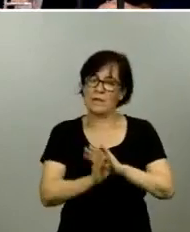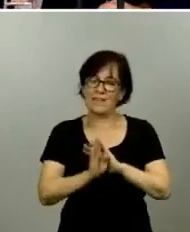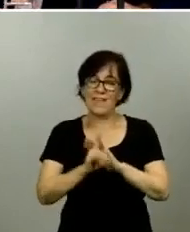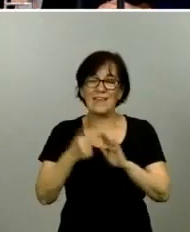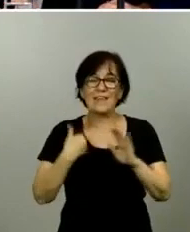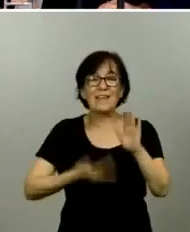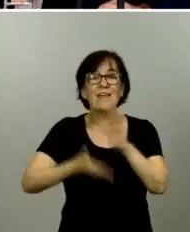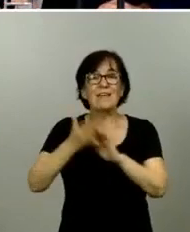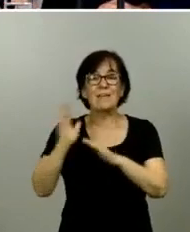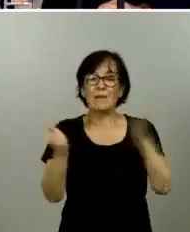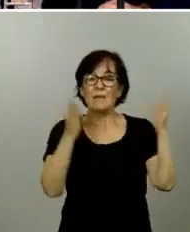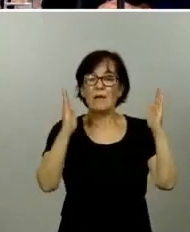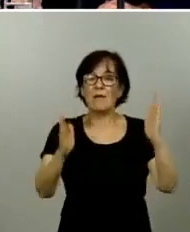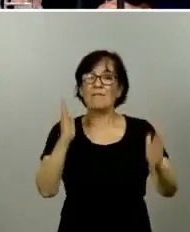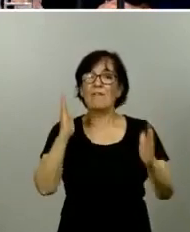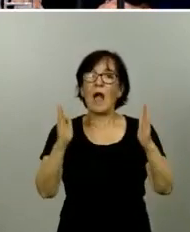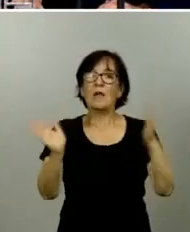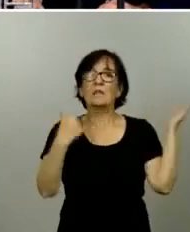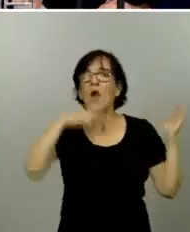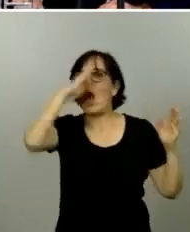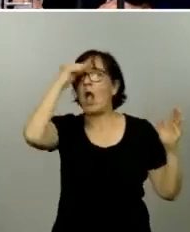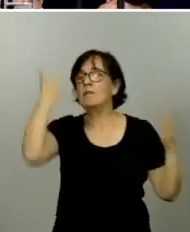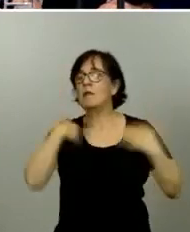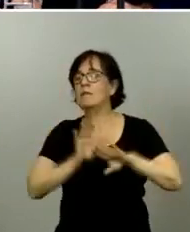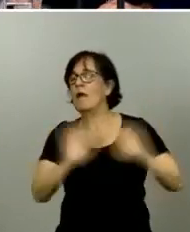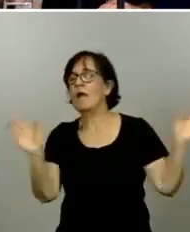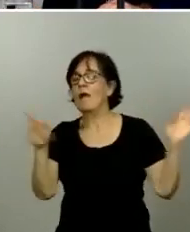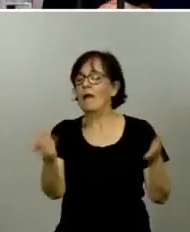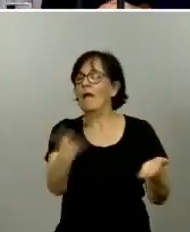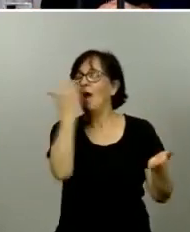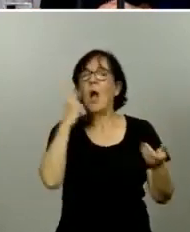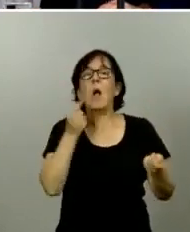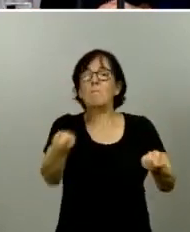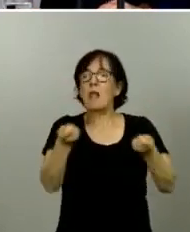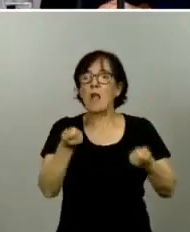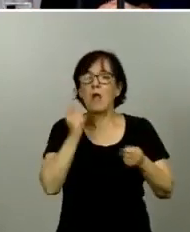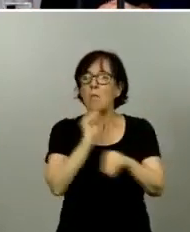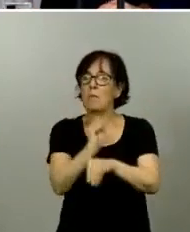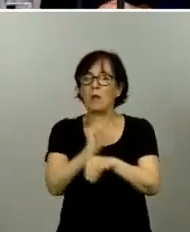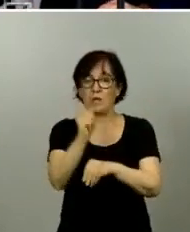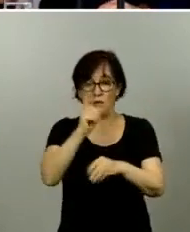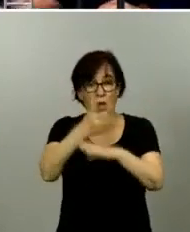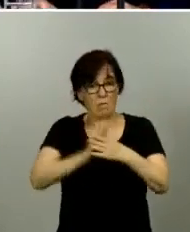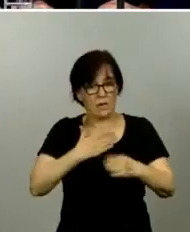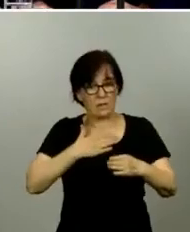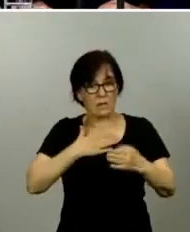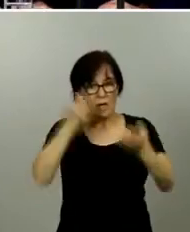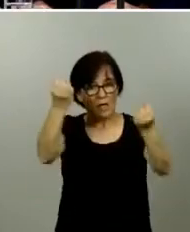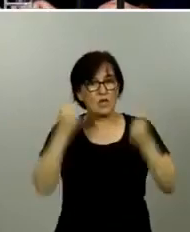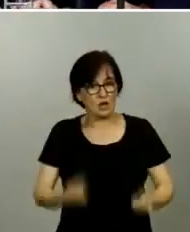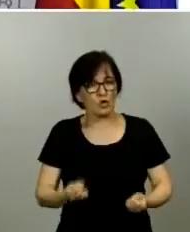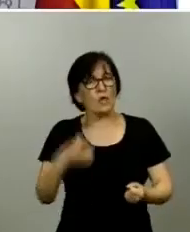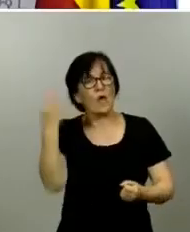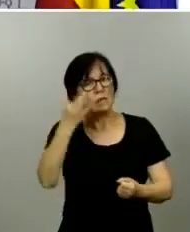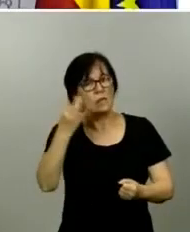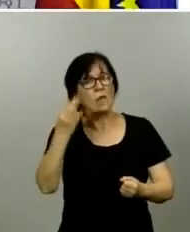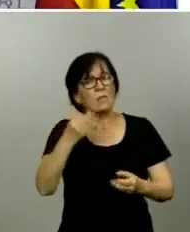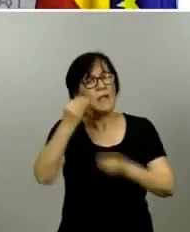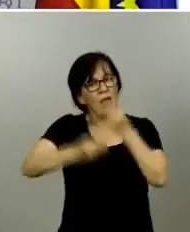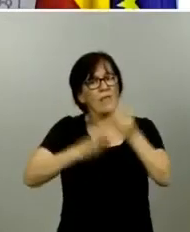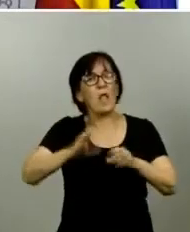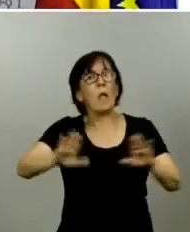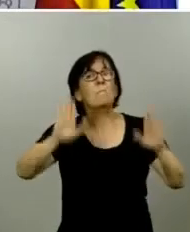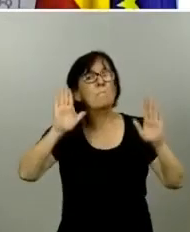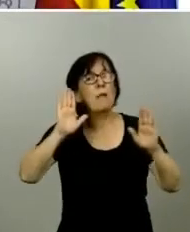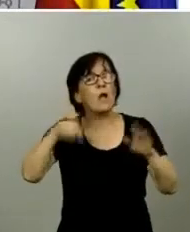quiere decir olvidarnos de las medidas de precaución, que una parte son institucionales y las instituciones tienen que desarrollarlas, pero otra